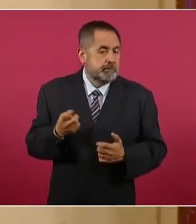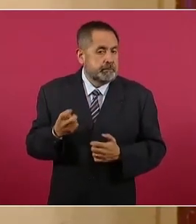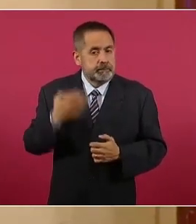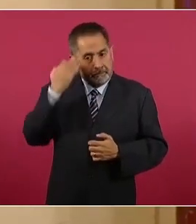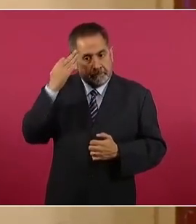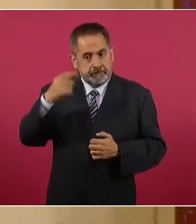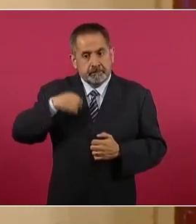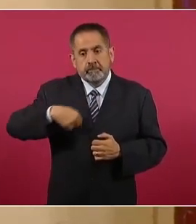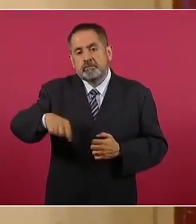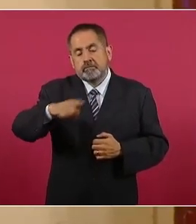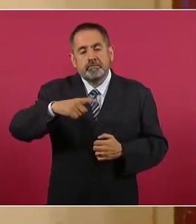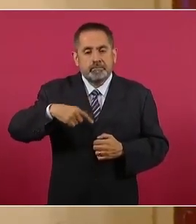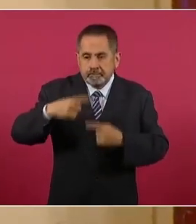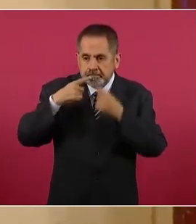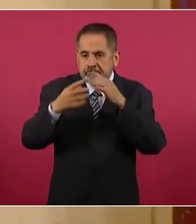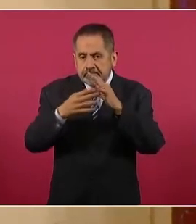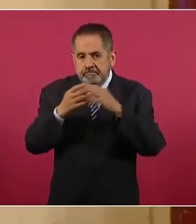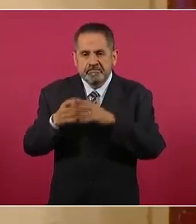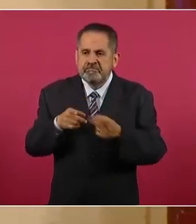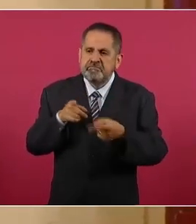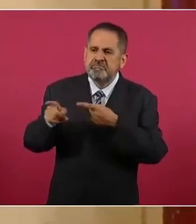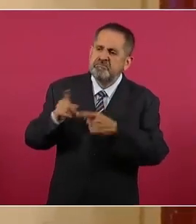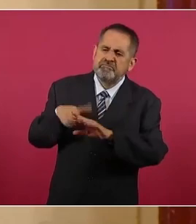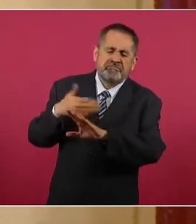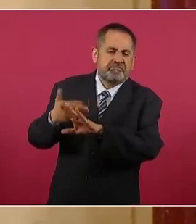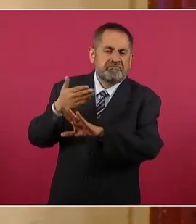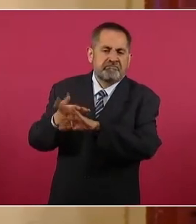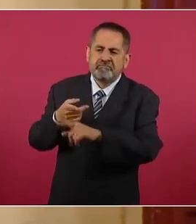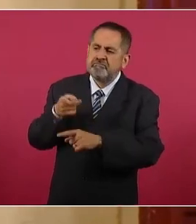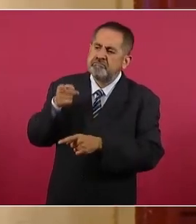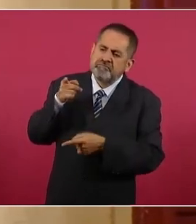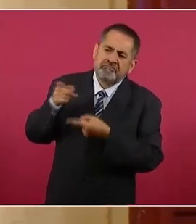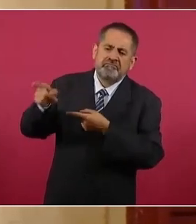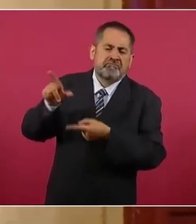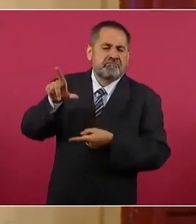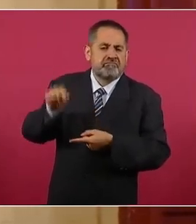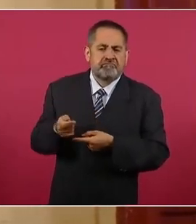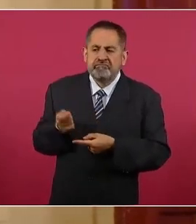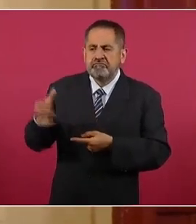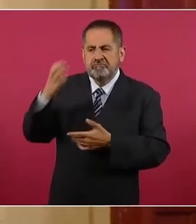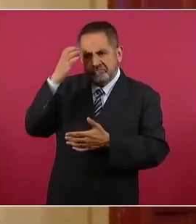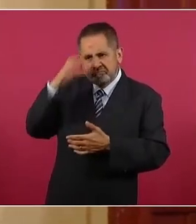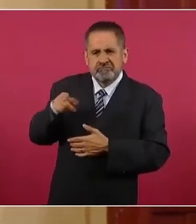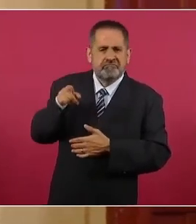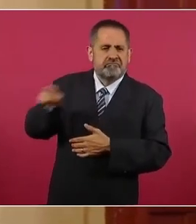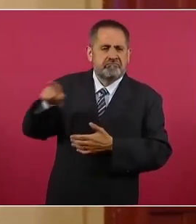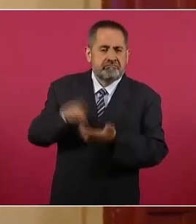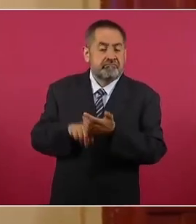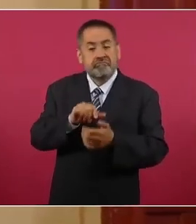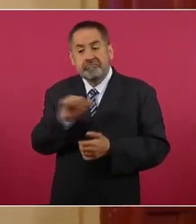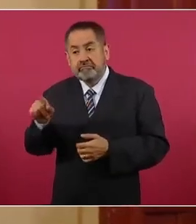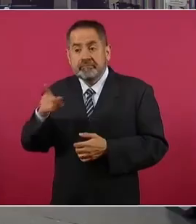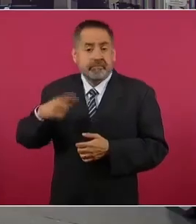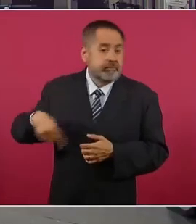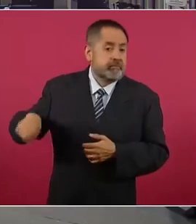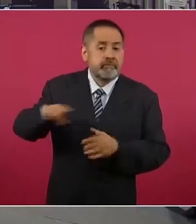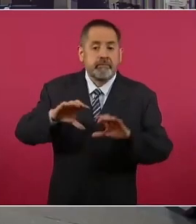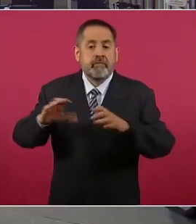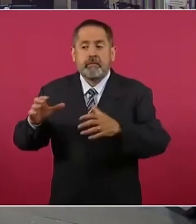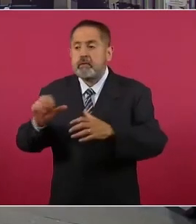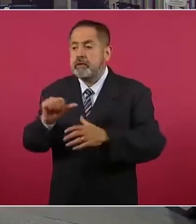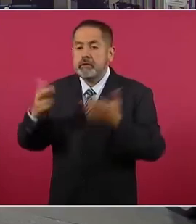este momento comenzó una campaña de desprestigio, criminalización y persecución sin